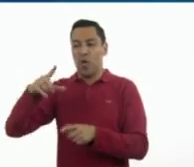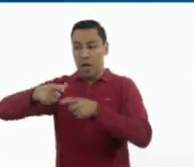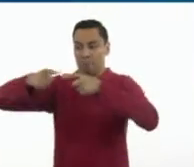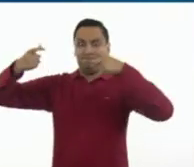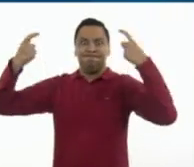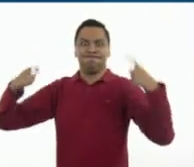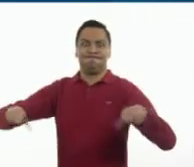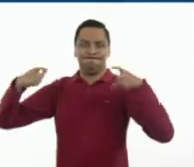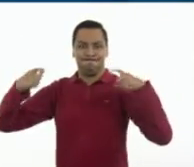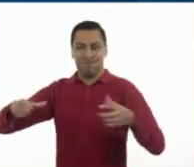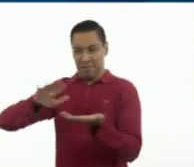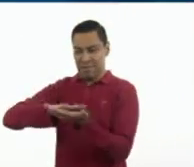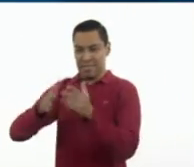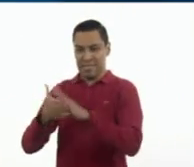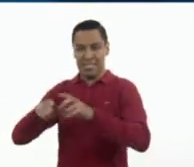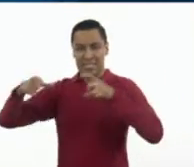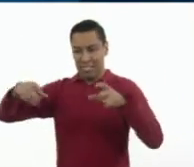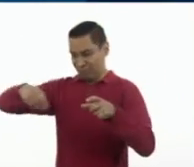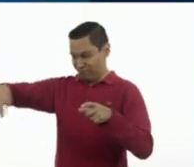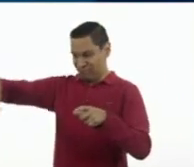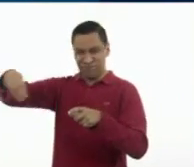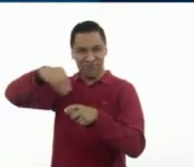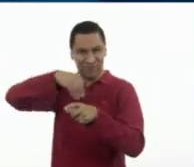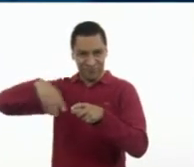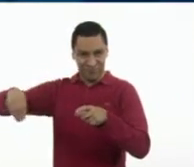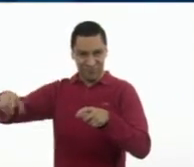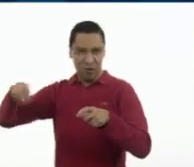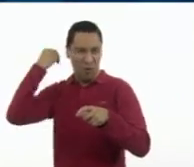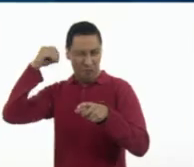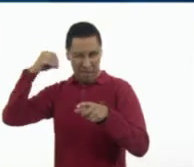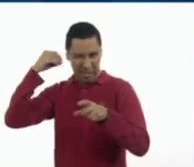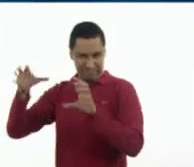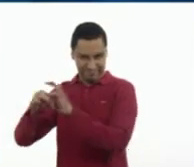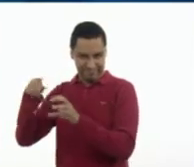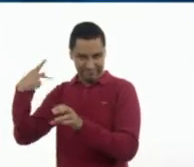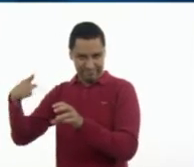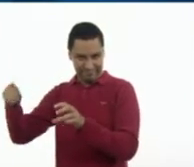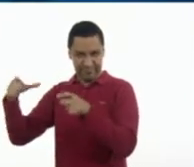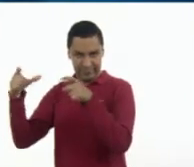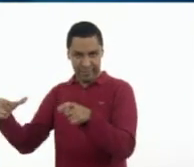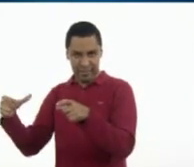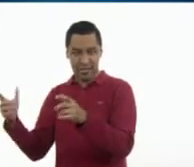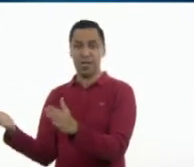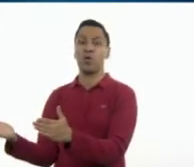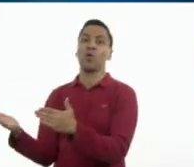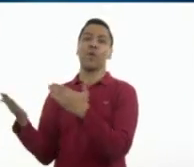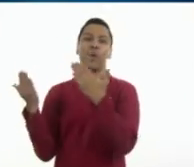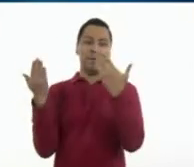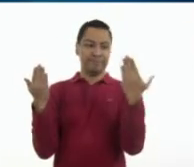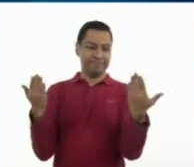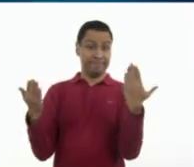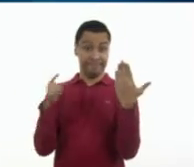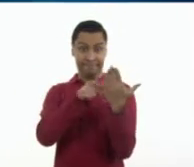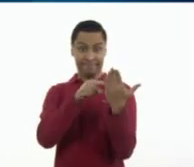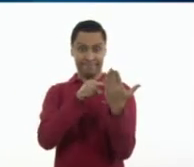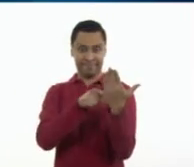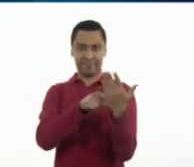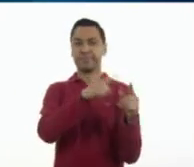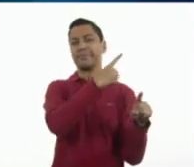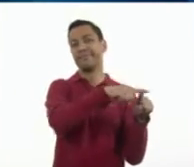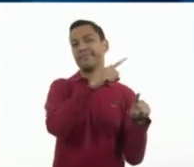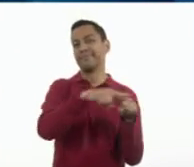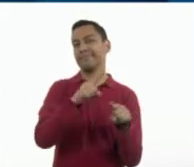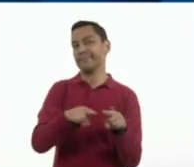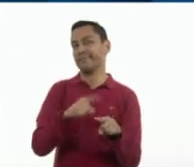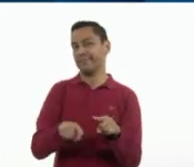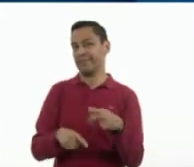dice que es un restaurante, o sea, tiene más variedad, creo. Exacto. Si te gustan las tlayudas, sabrás dónde ir con